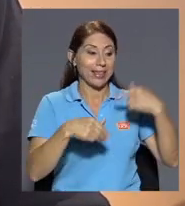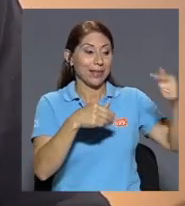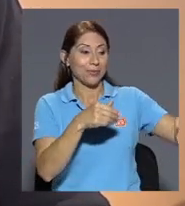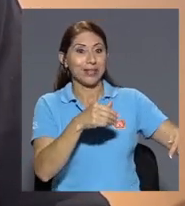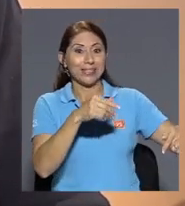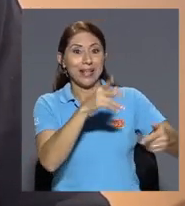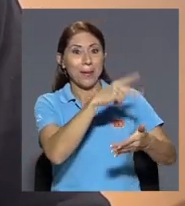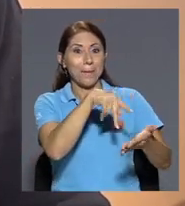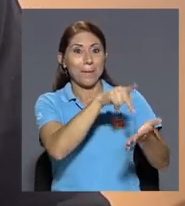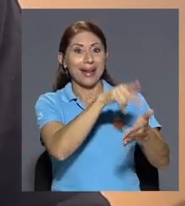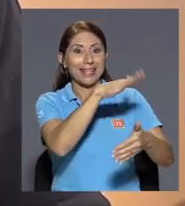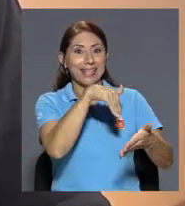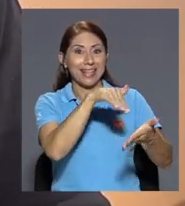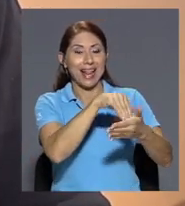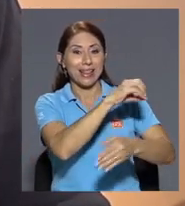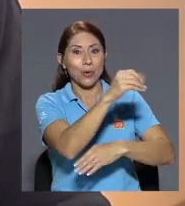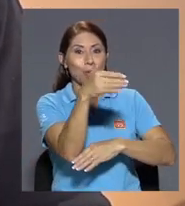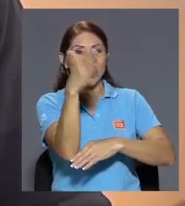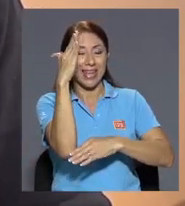este entonces